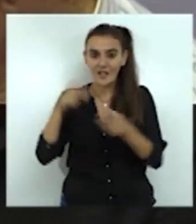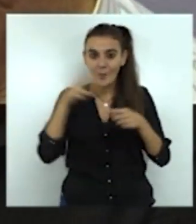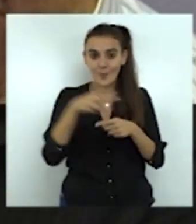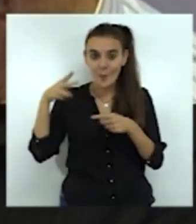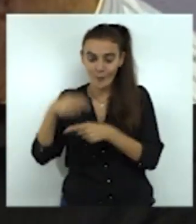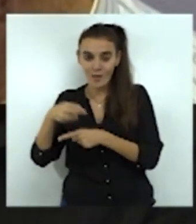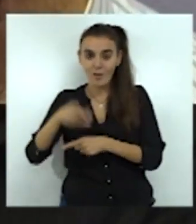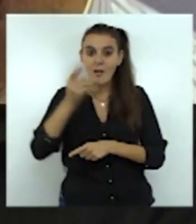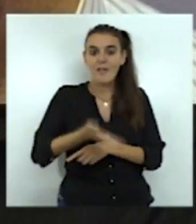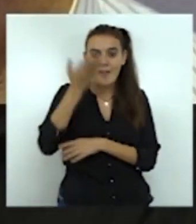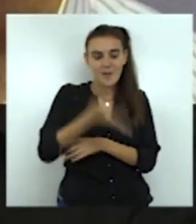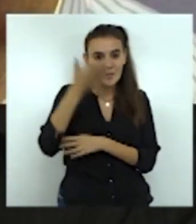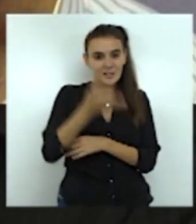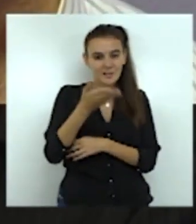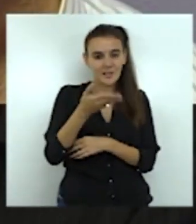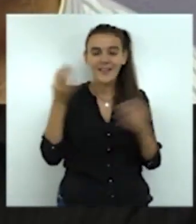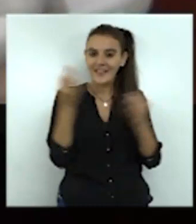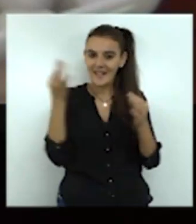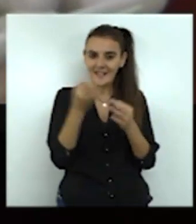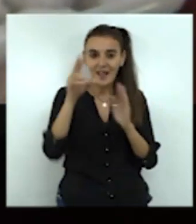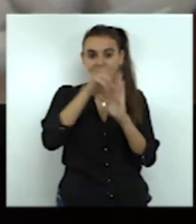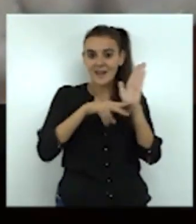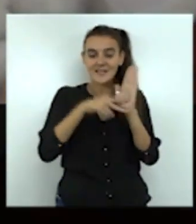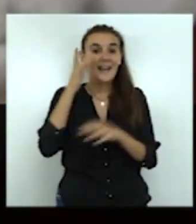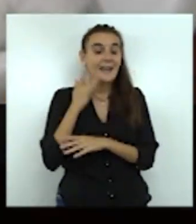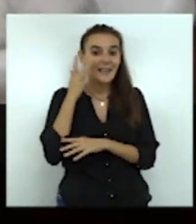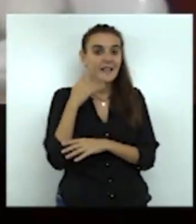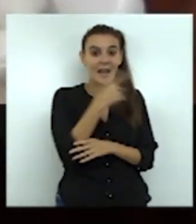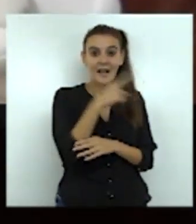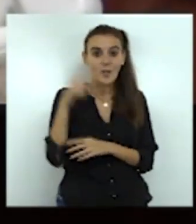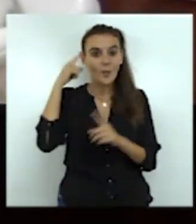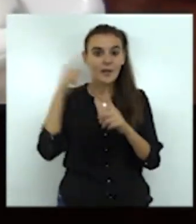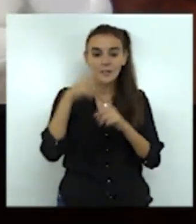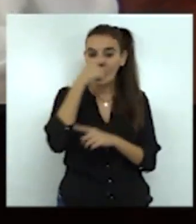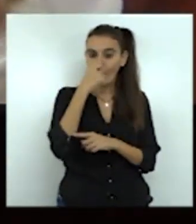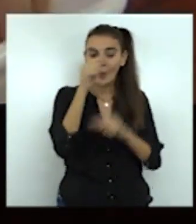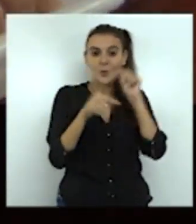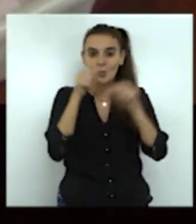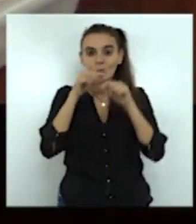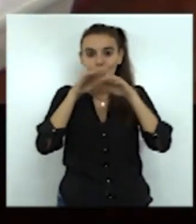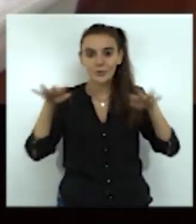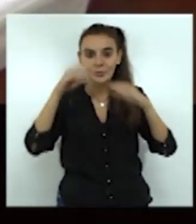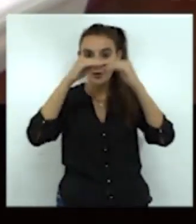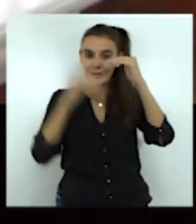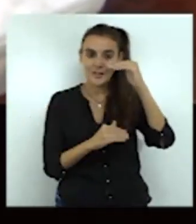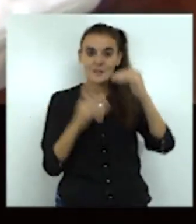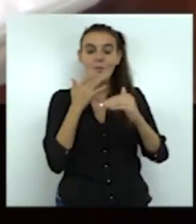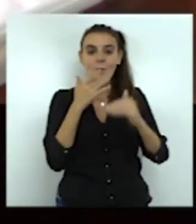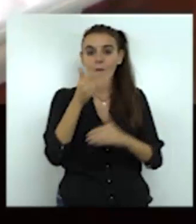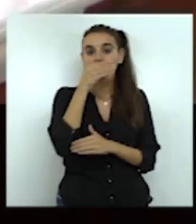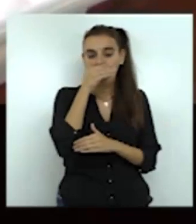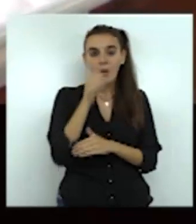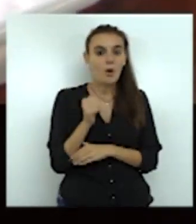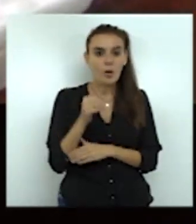Son también fundamentales las medidas higiénicas para disminuir la transmisión, destacando entre ellas taparse la boca al toser o al